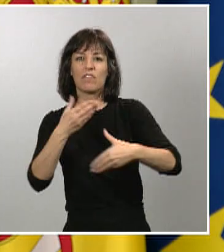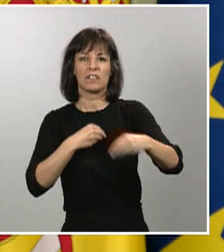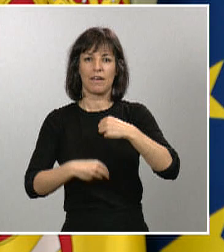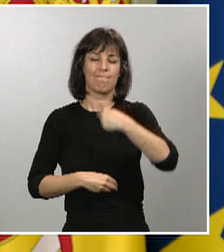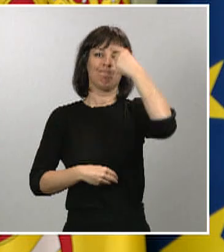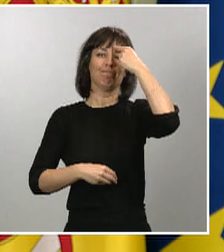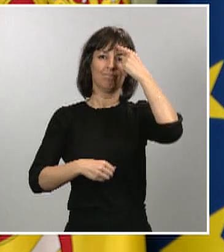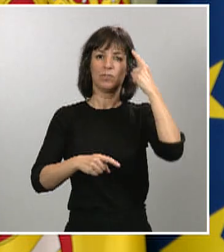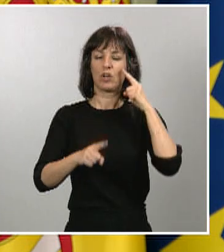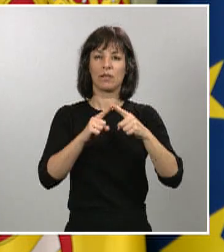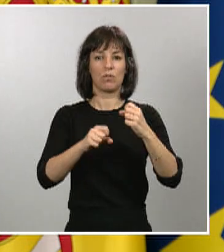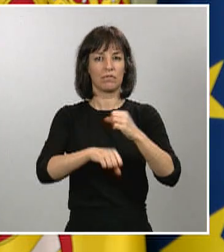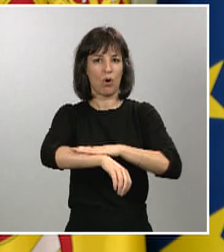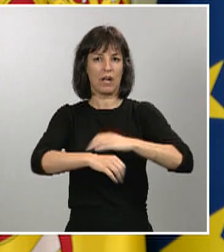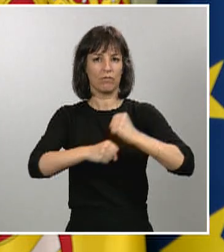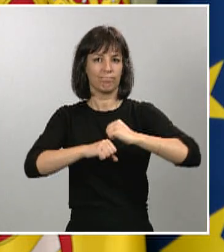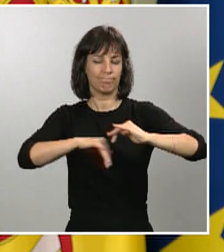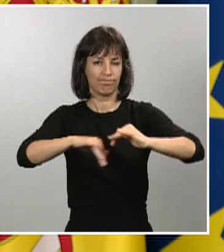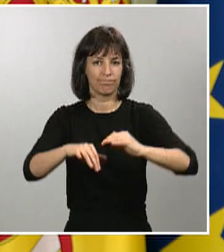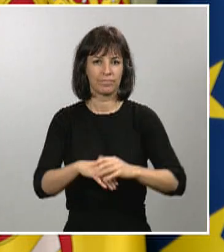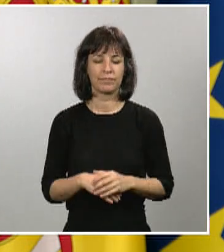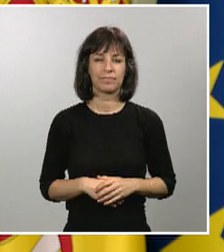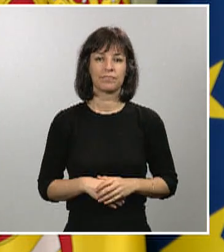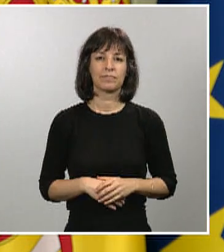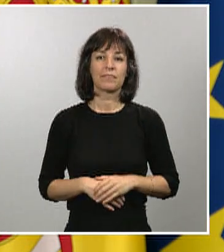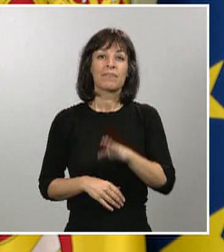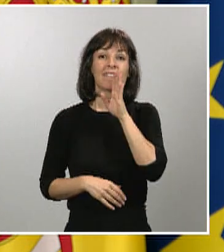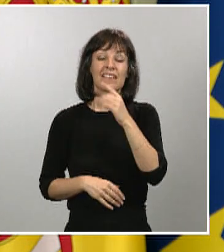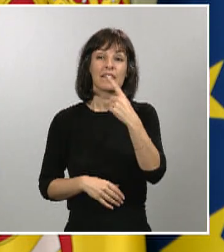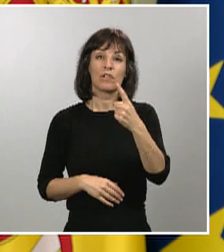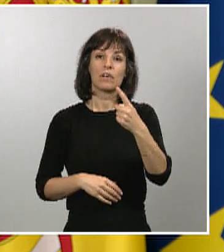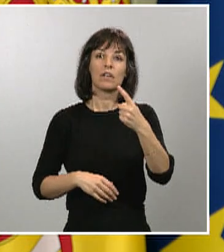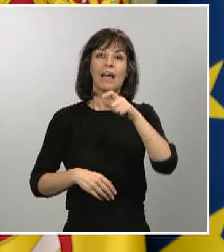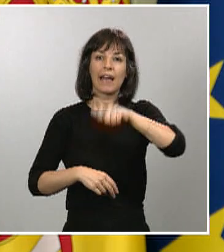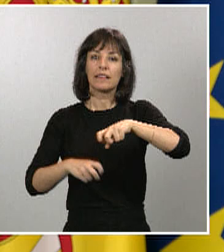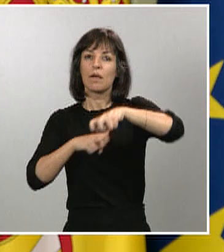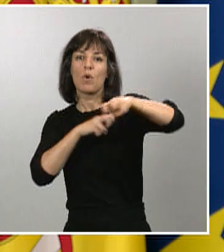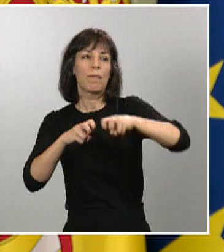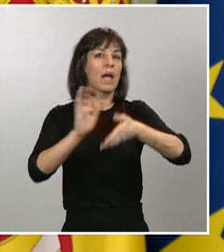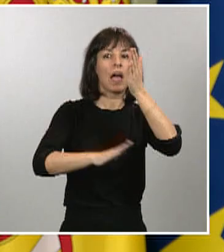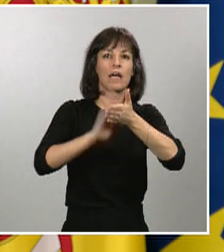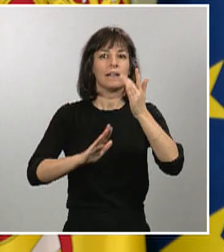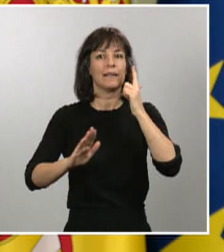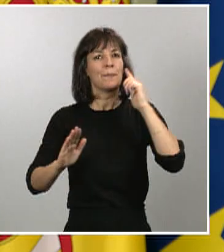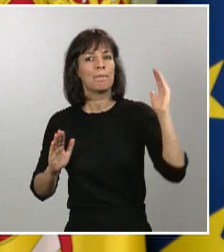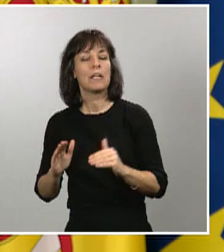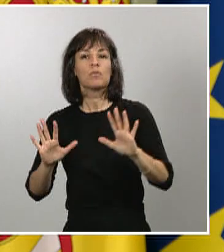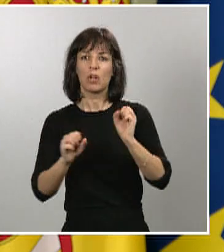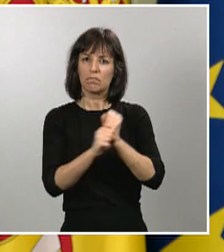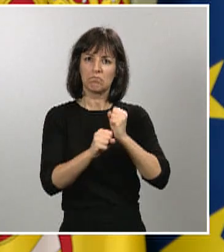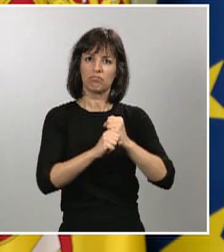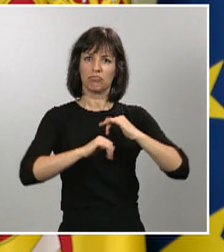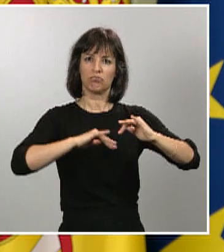tenemos que reducir la movilidad, pero manteniendo la actividad económica, dando margen a las empresas para un